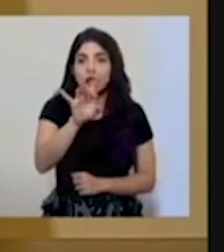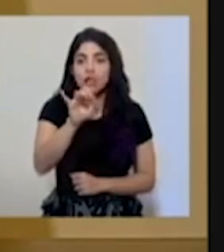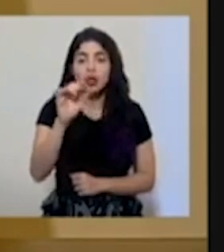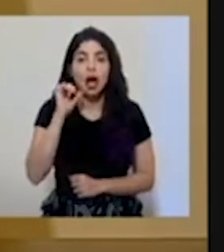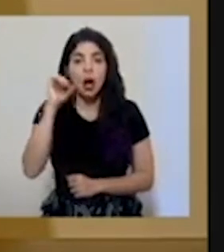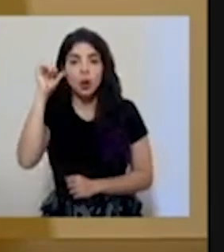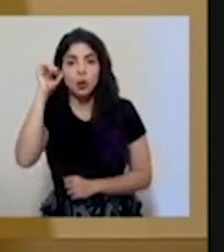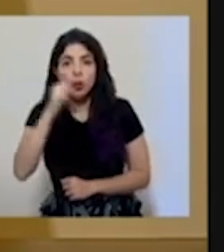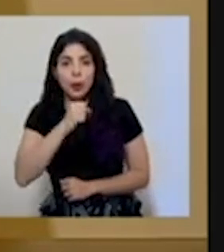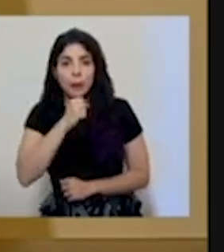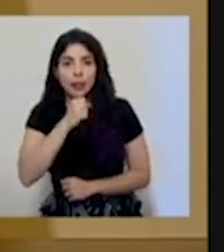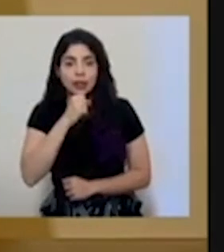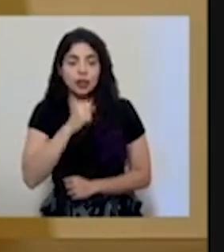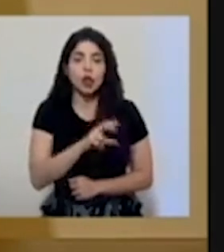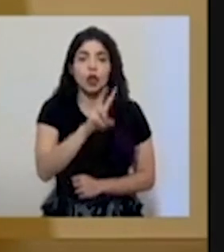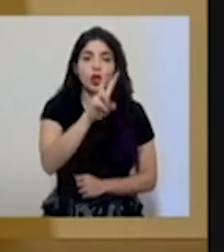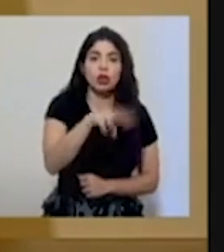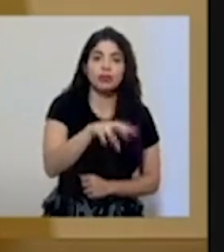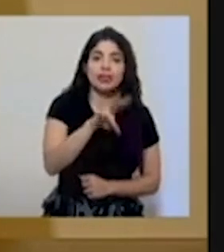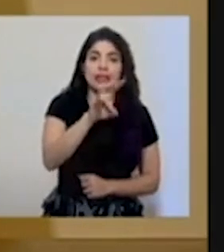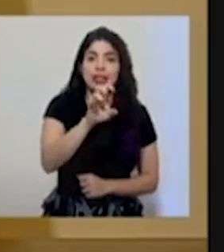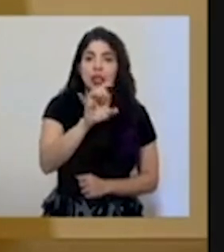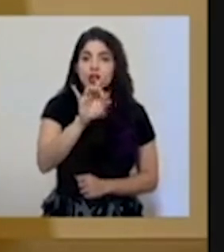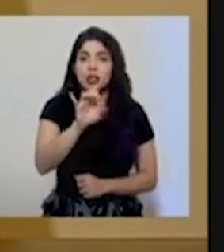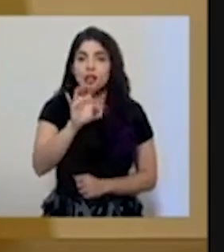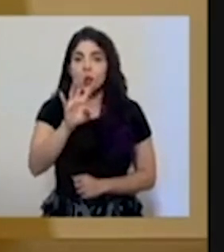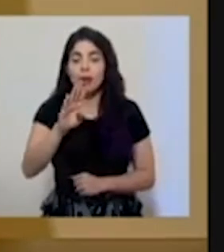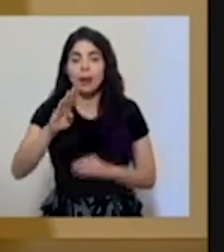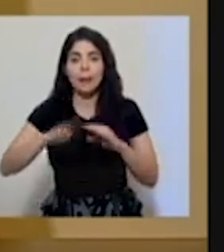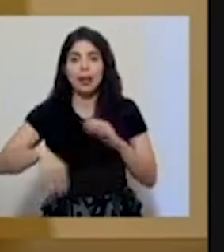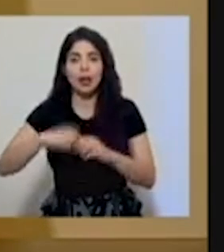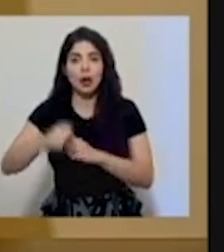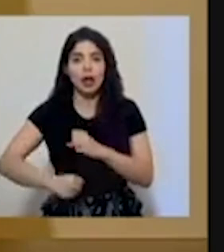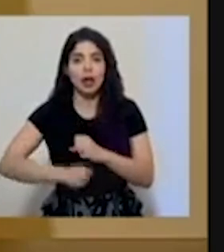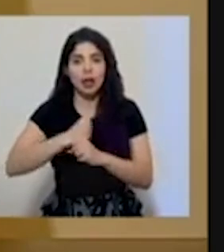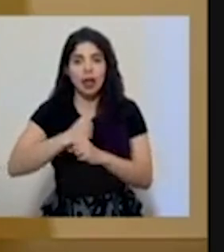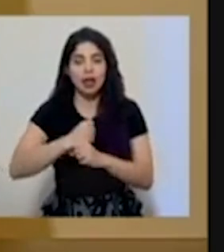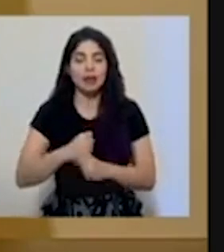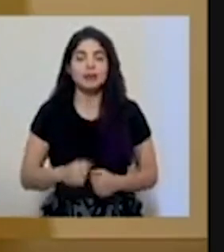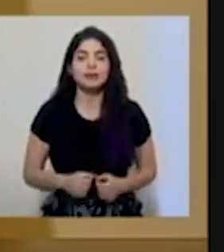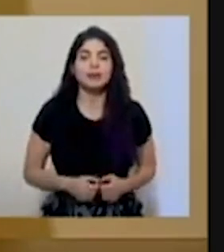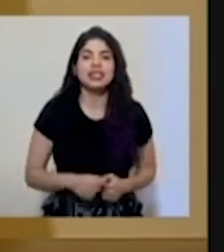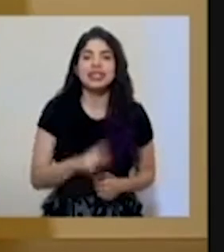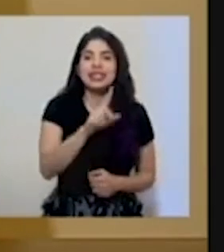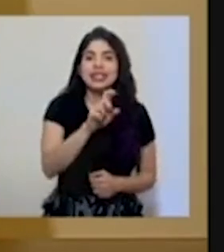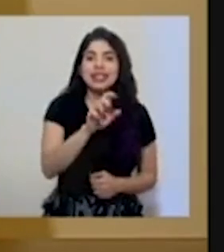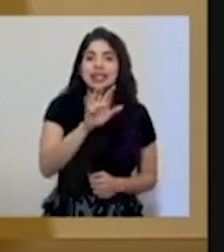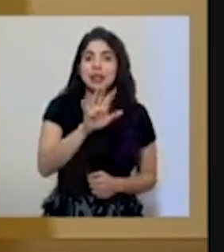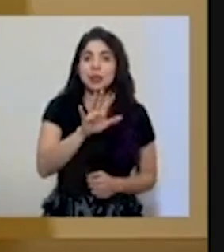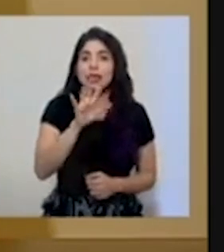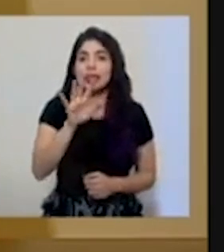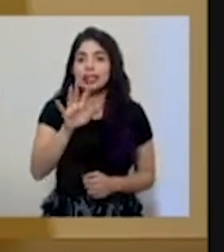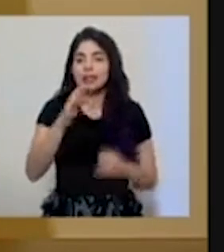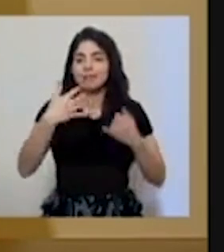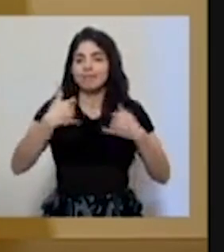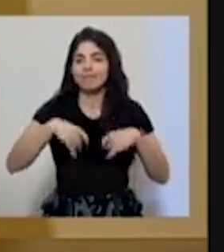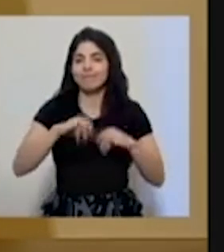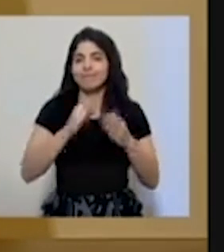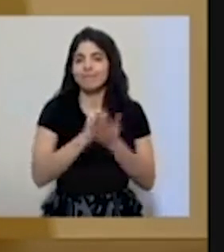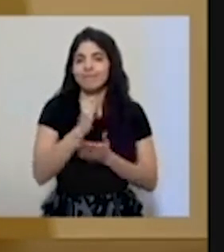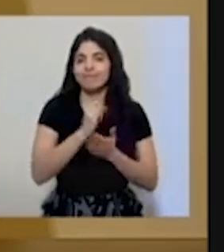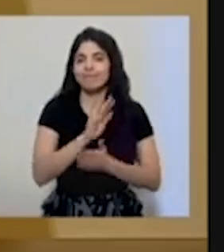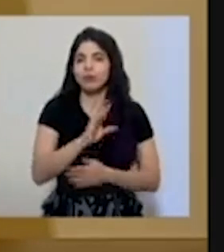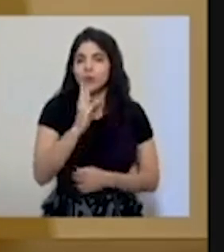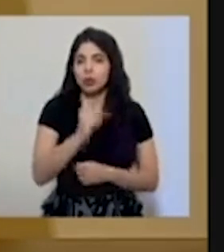adultos mayores, 2.784 menores de edad, 155 se encuentran en